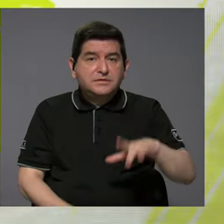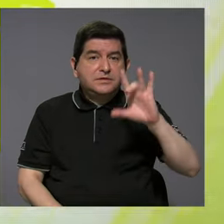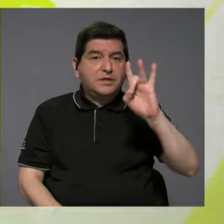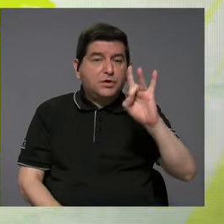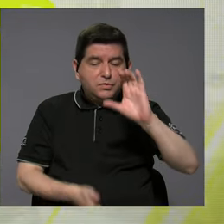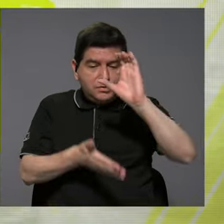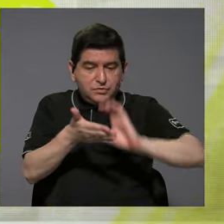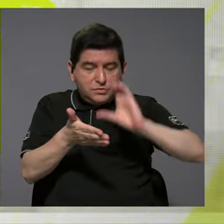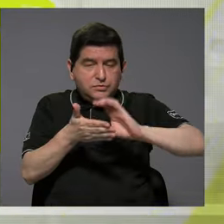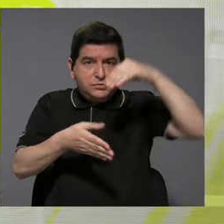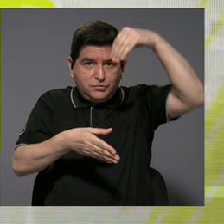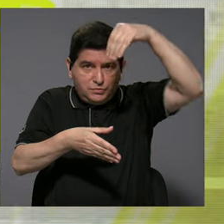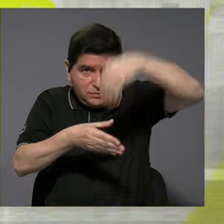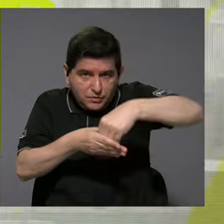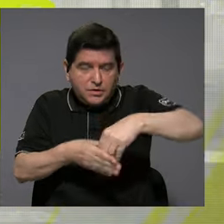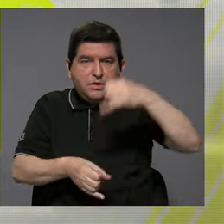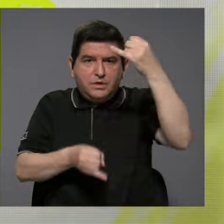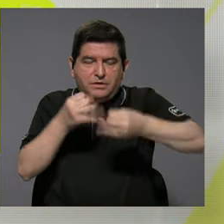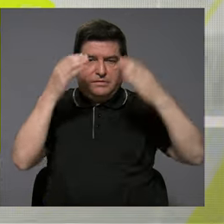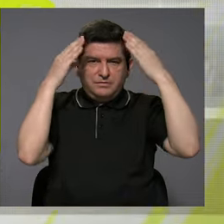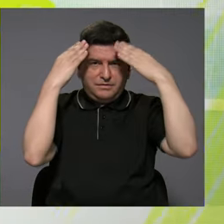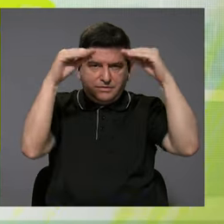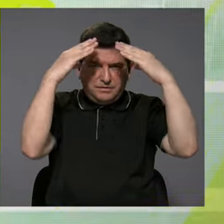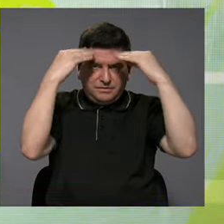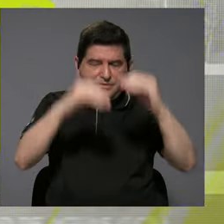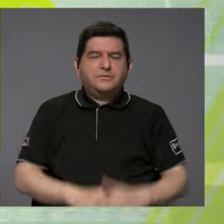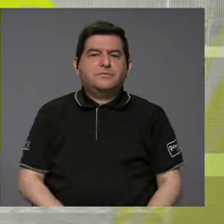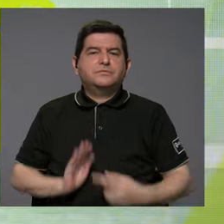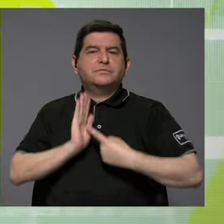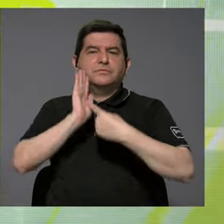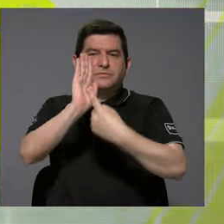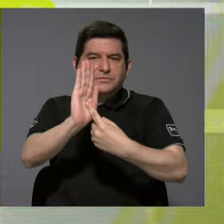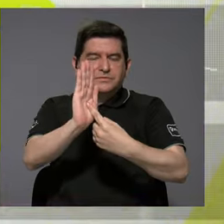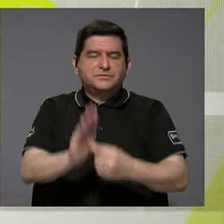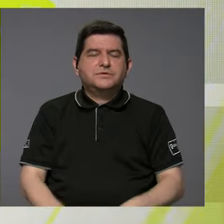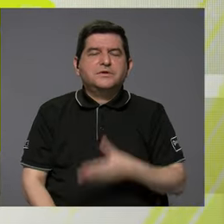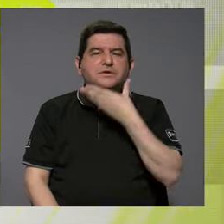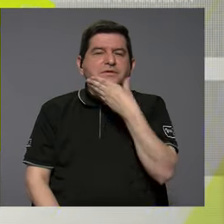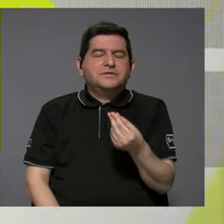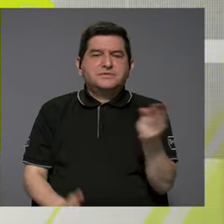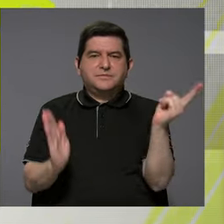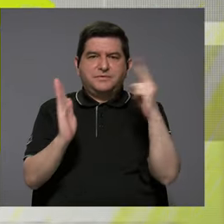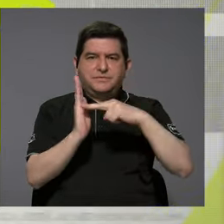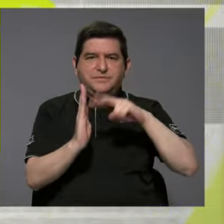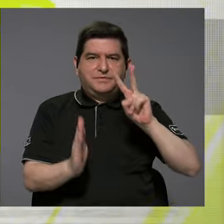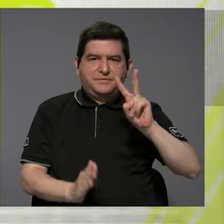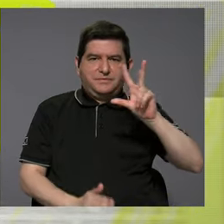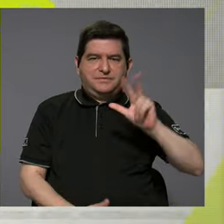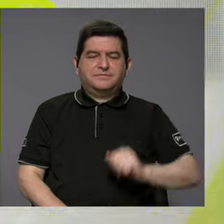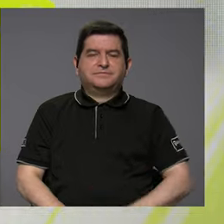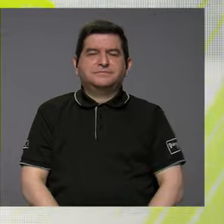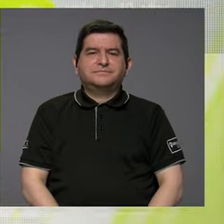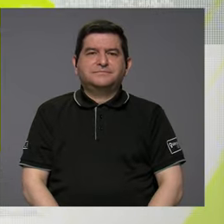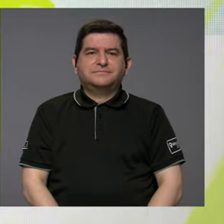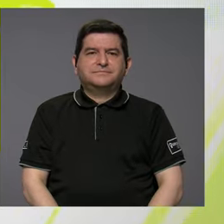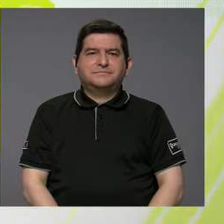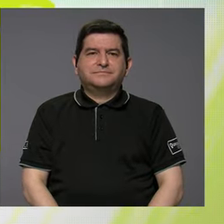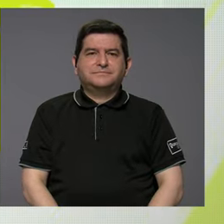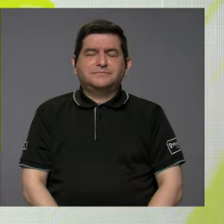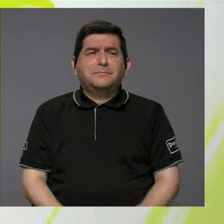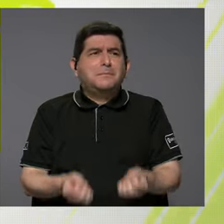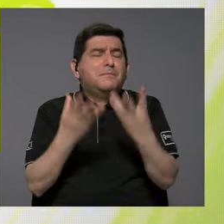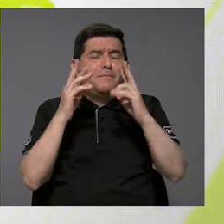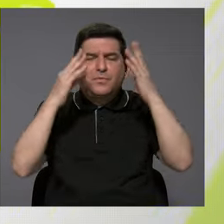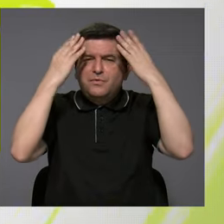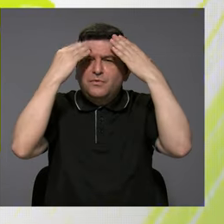ocho capítulos que contiene este último informe, el cual presentó en diciembre del 2023. Son